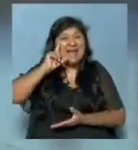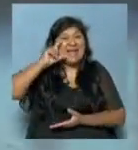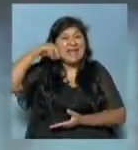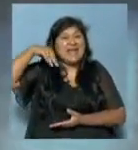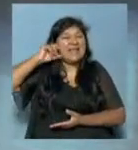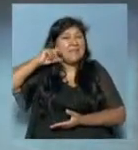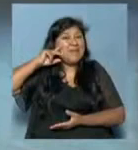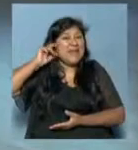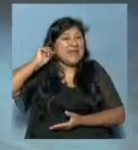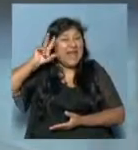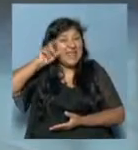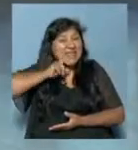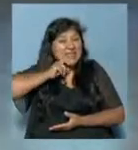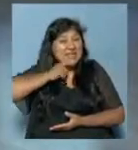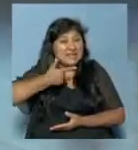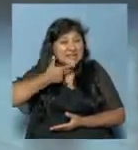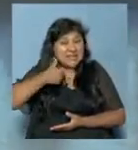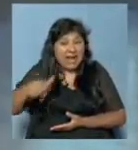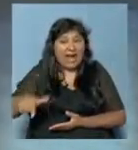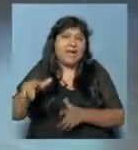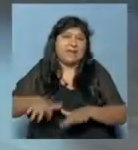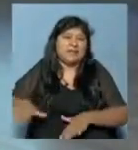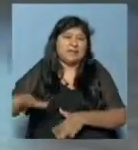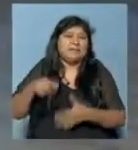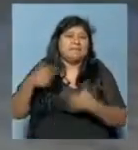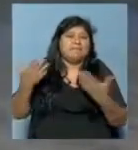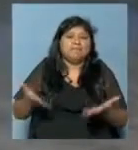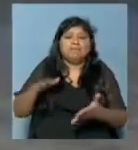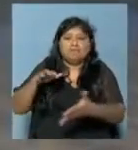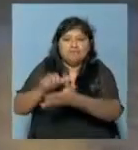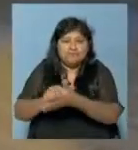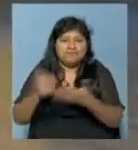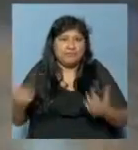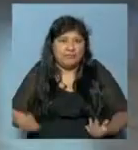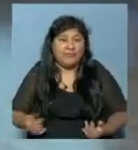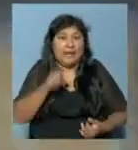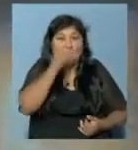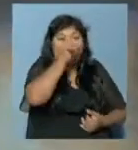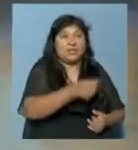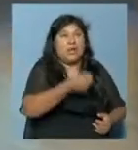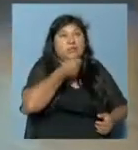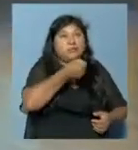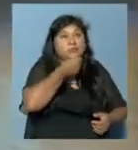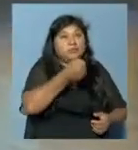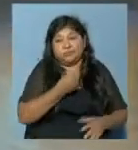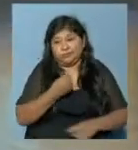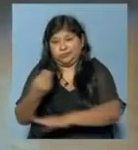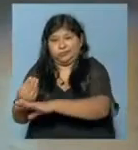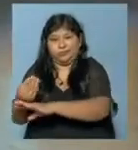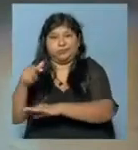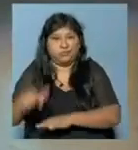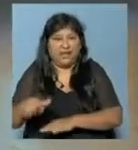Jorge Reales para contarnos qué pasó. Jorge, ¿cómo te va? Muy buenas tardes.